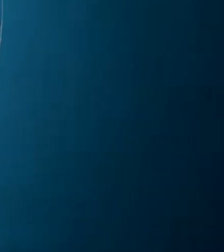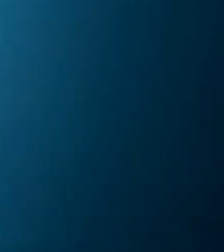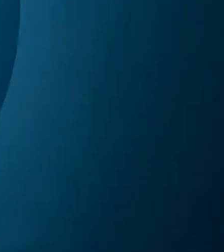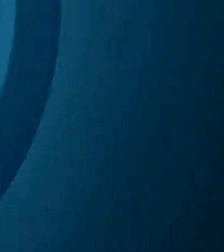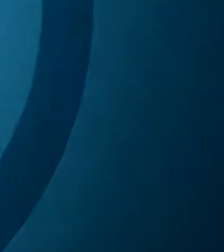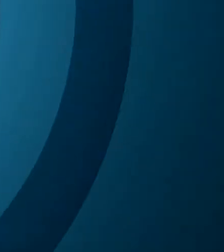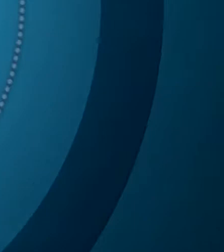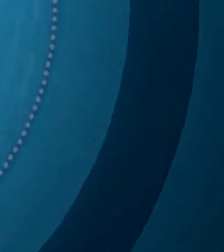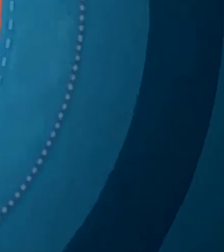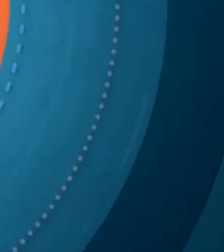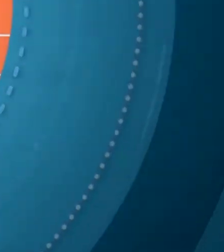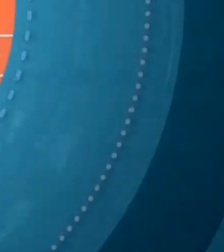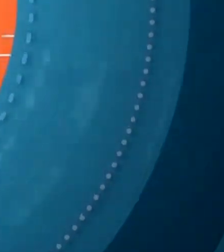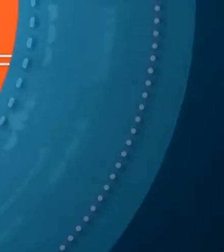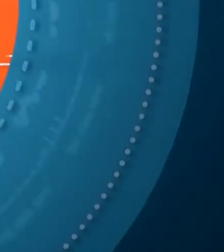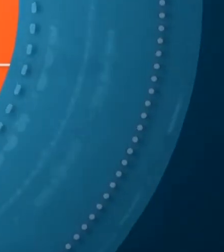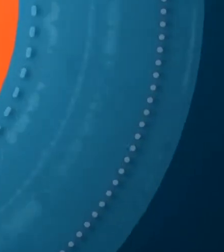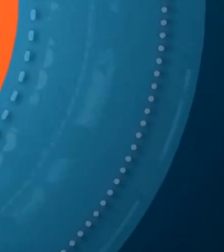Gracias. Gracias.